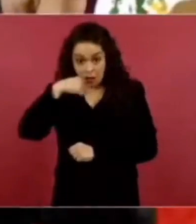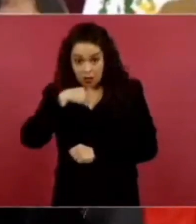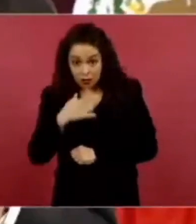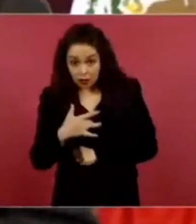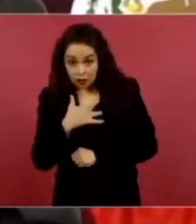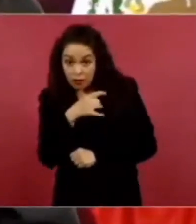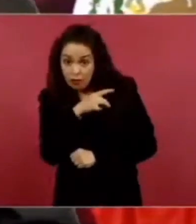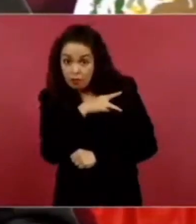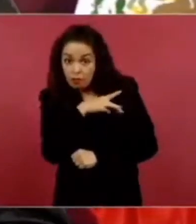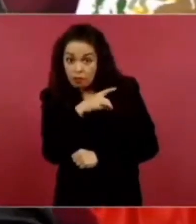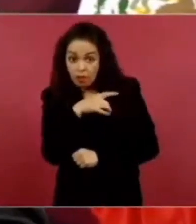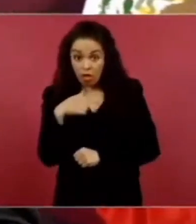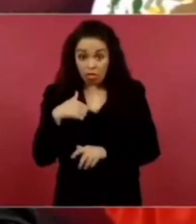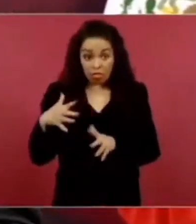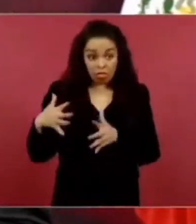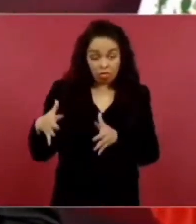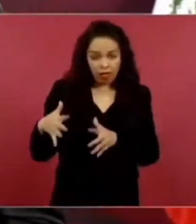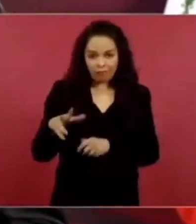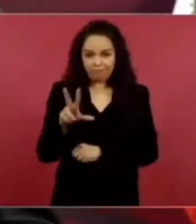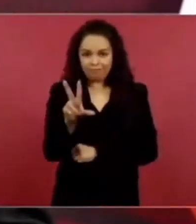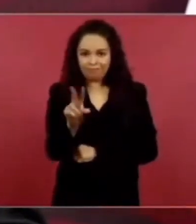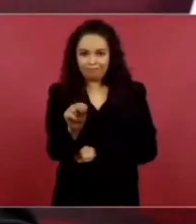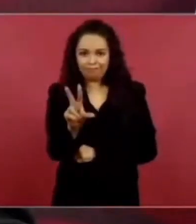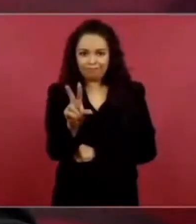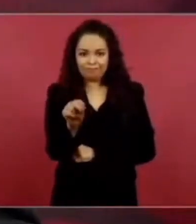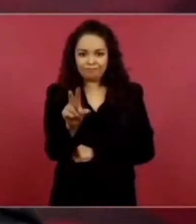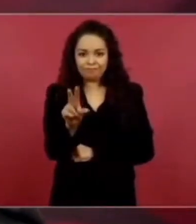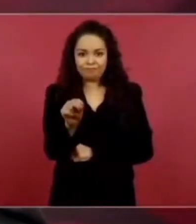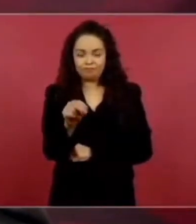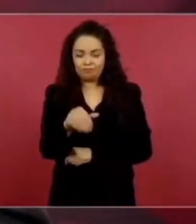Eso era lo que decían. La ley es la ley.